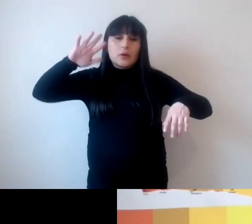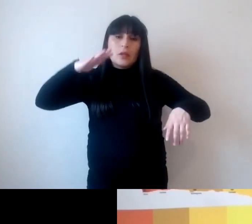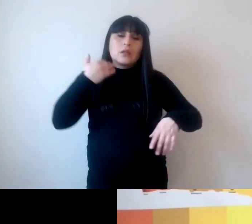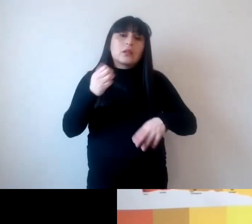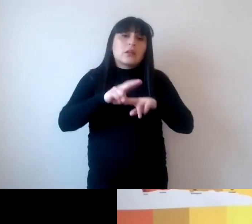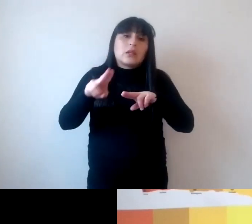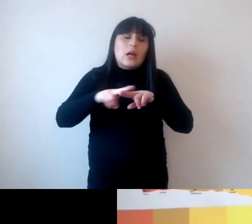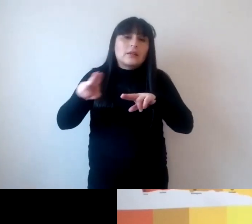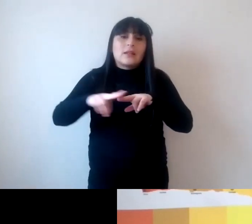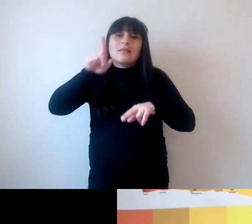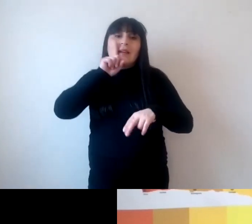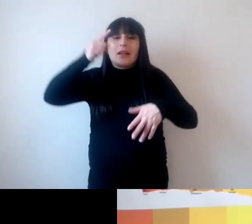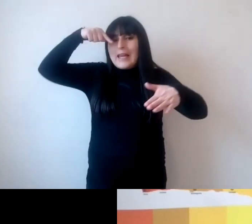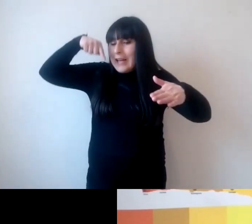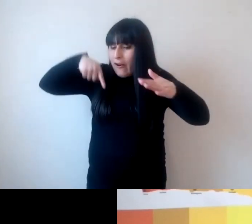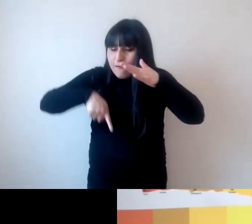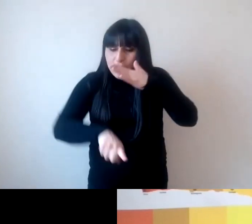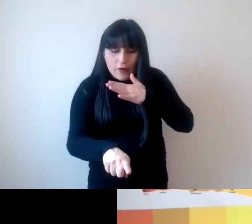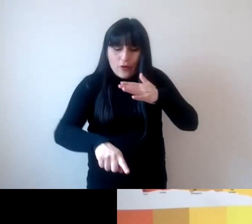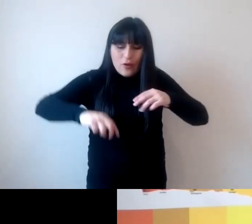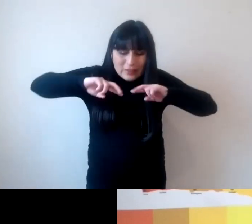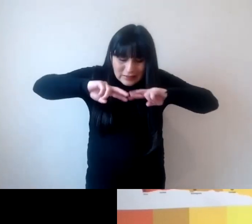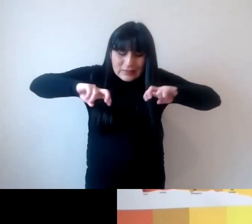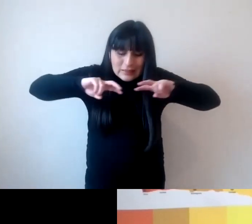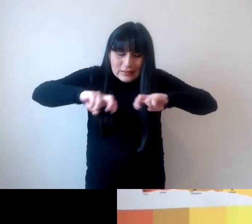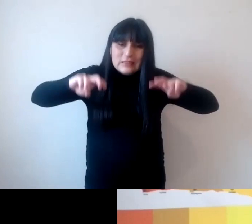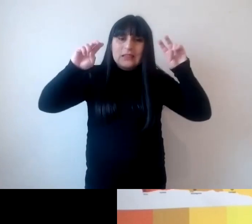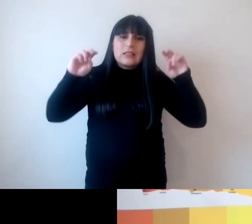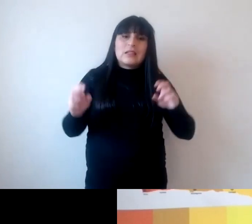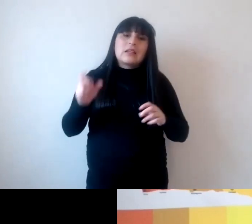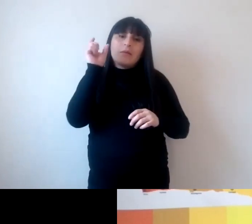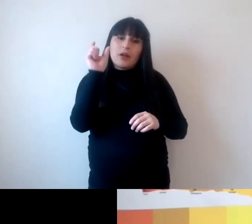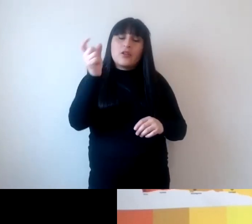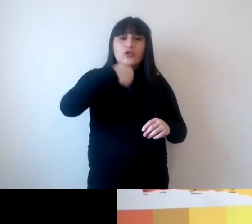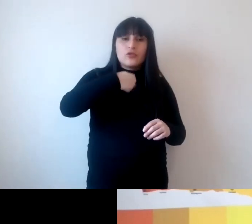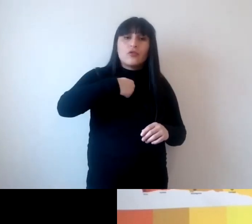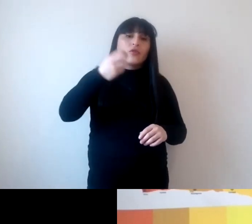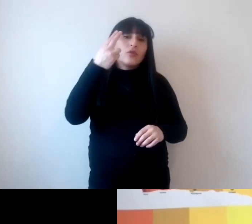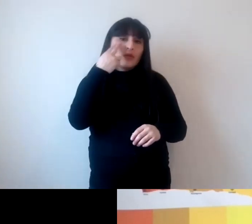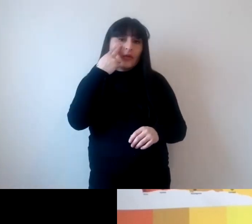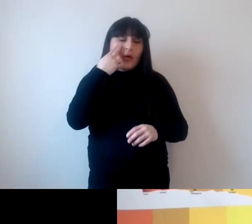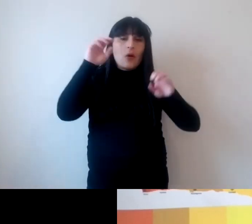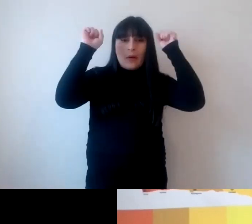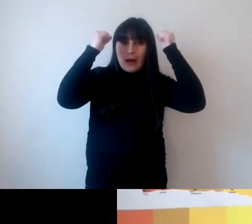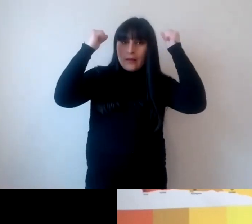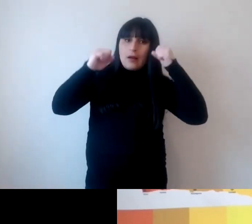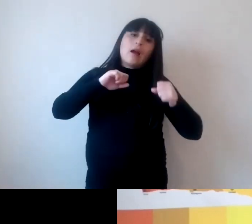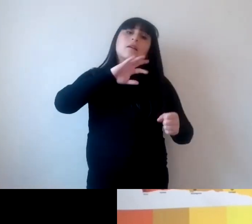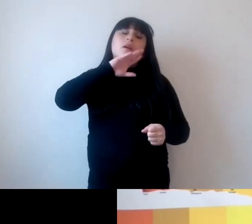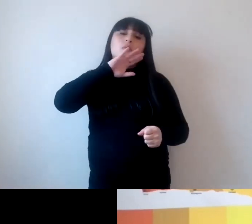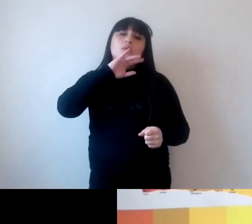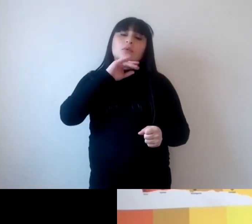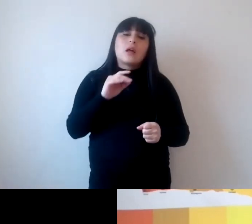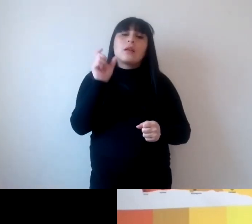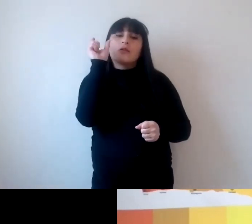ir al fondo del concepto el concepto en sí yo conozco prácticas que utilizan el concepto de educación para el desarrollo